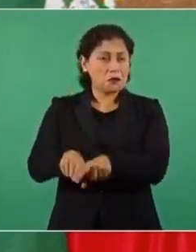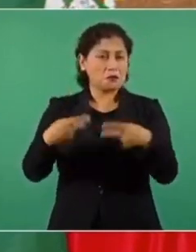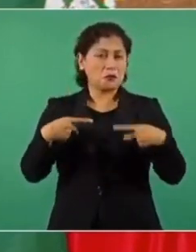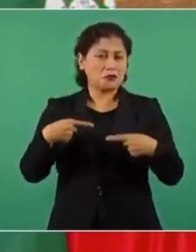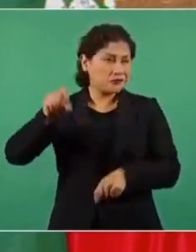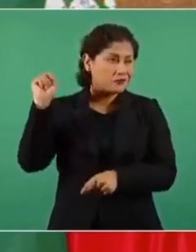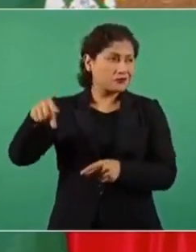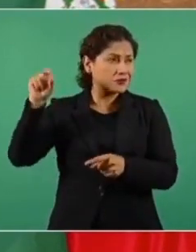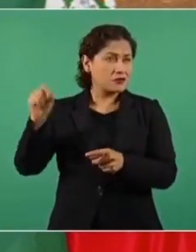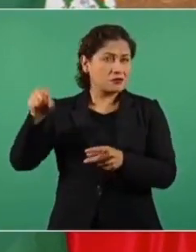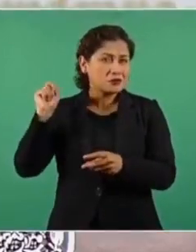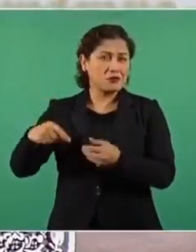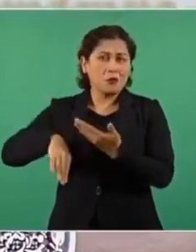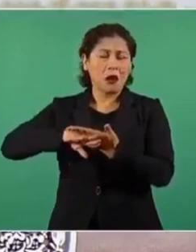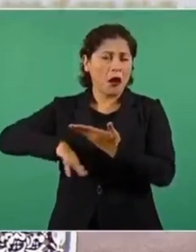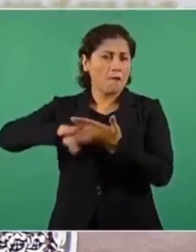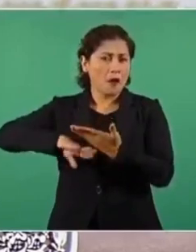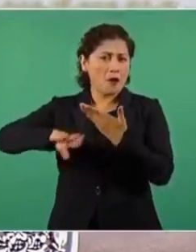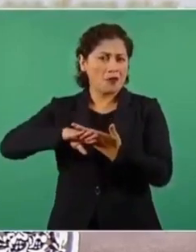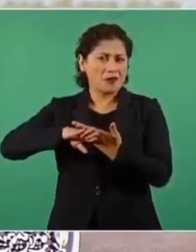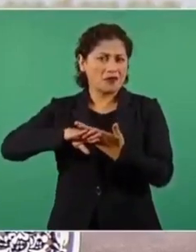están atacándonos?